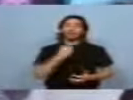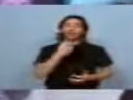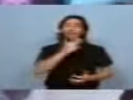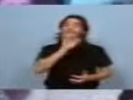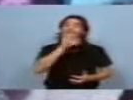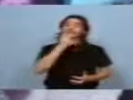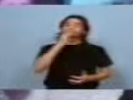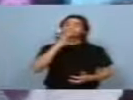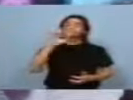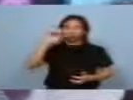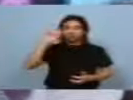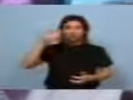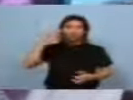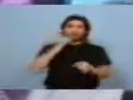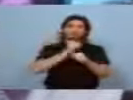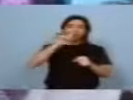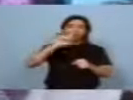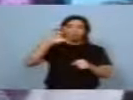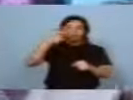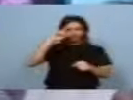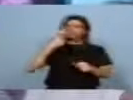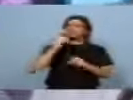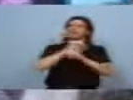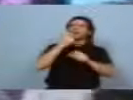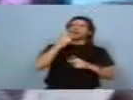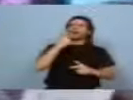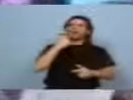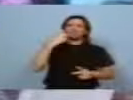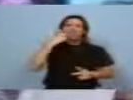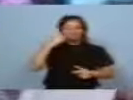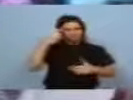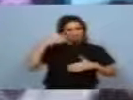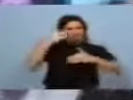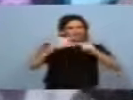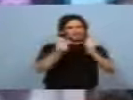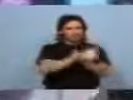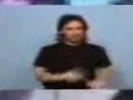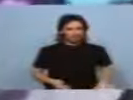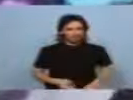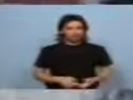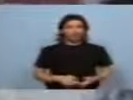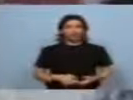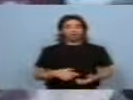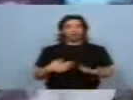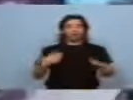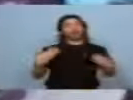¿vos sabías que vudú era del UCD? Y me dice, cállate vieja gorila, todo el mundo puede evolucionar. ¡Evolucionar!